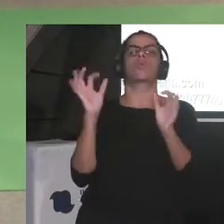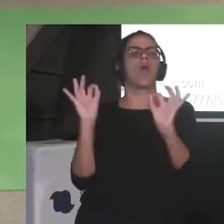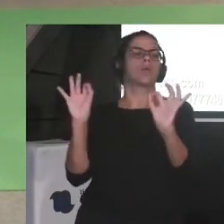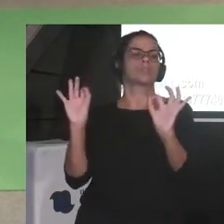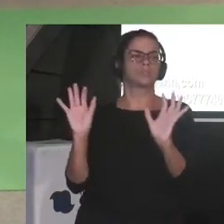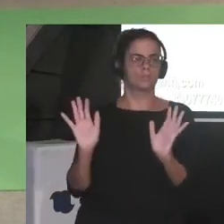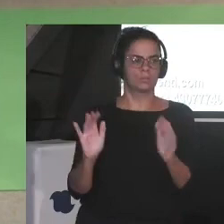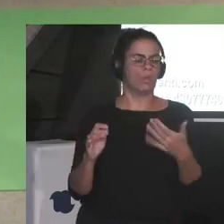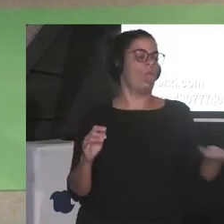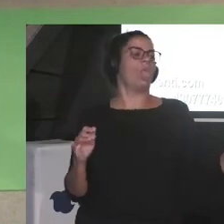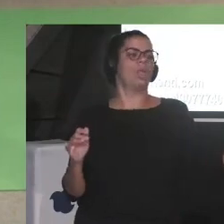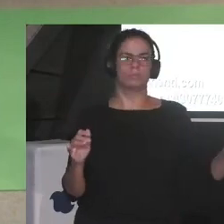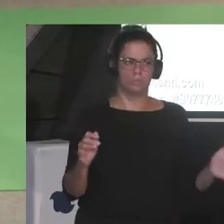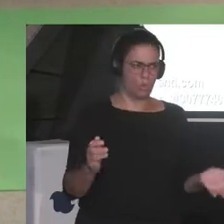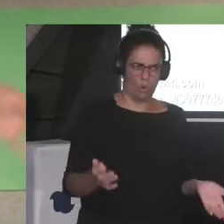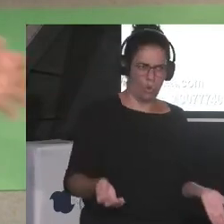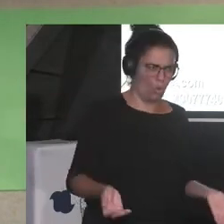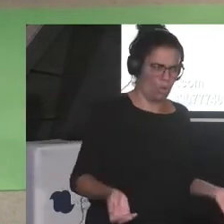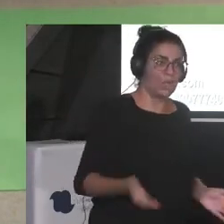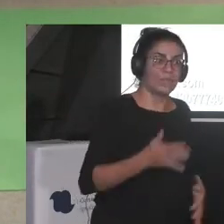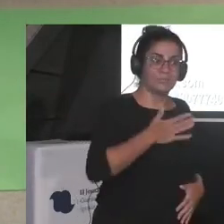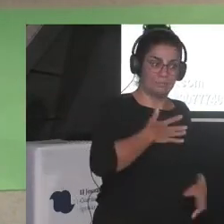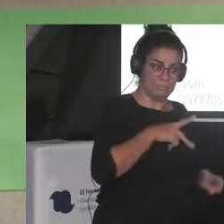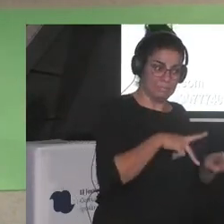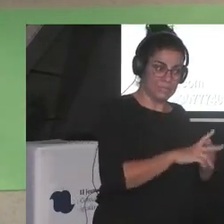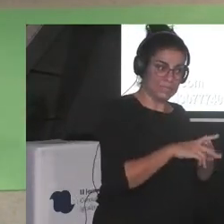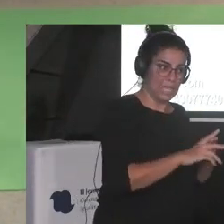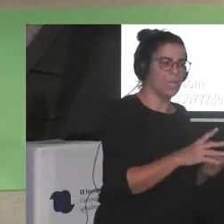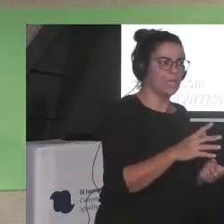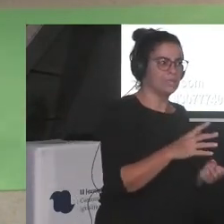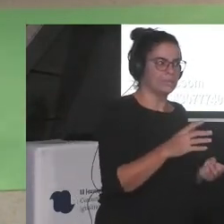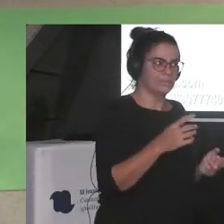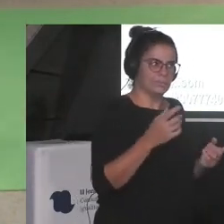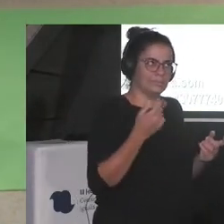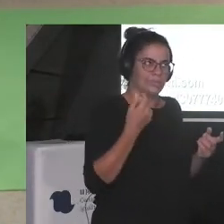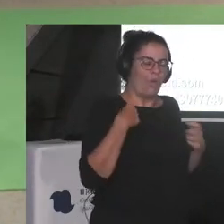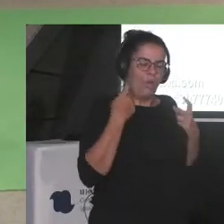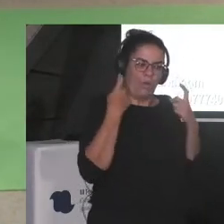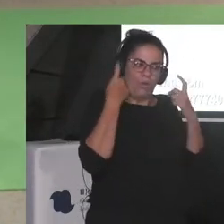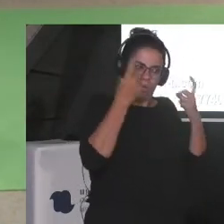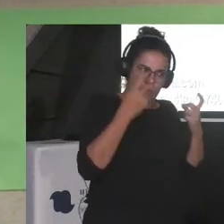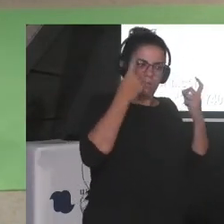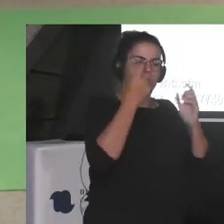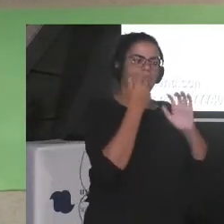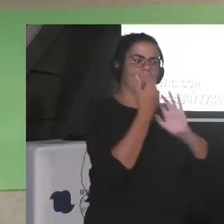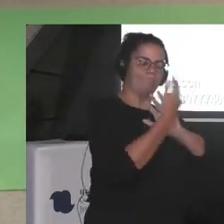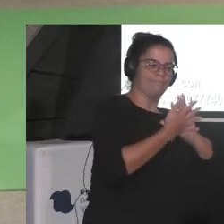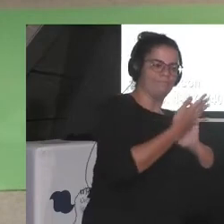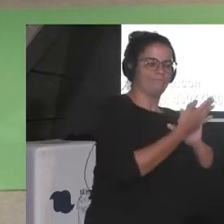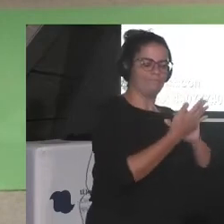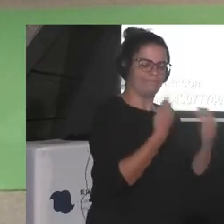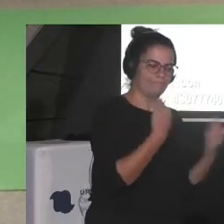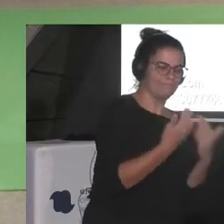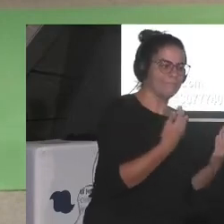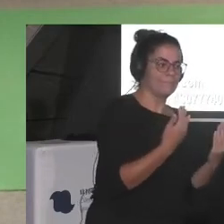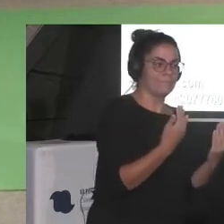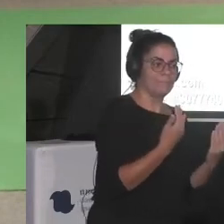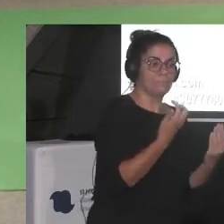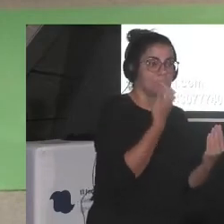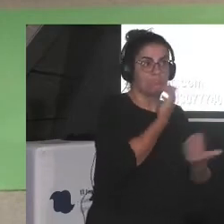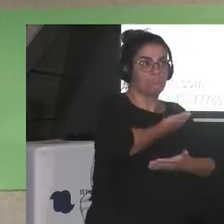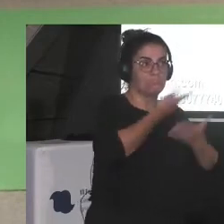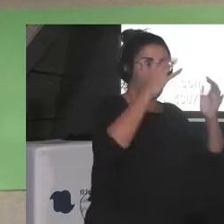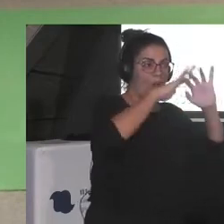y no yo en mis en mis talleres precisamente de lo que intento hablar es como de pronto han surgido en el mundo